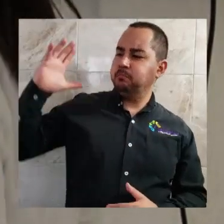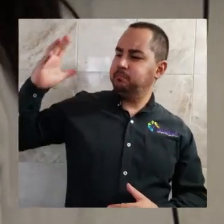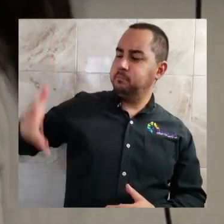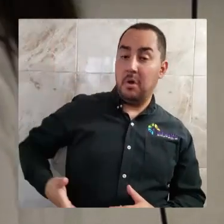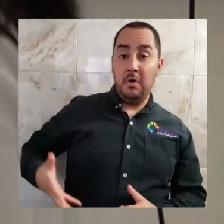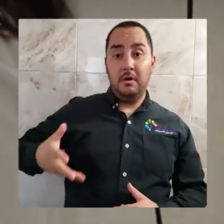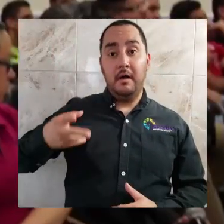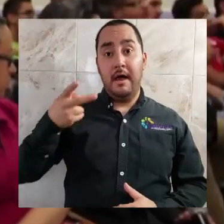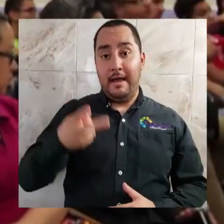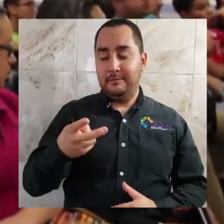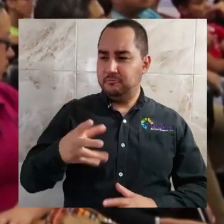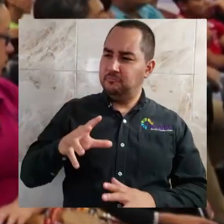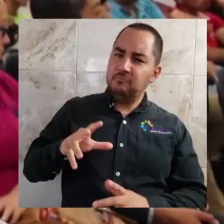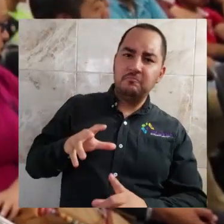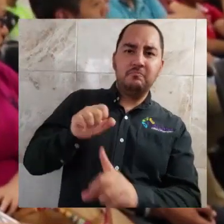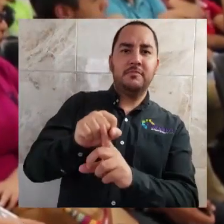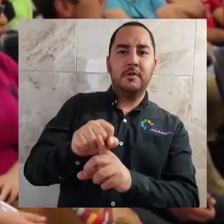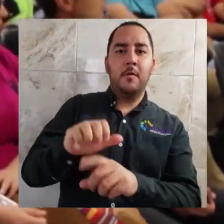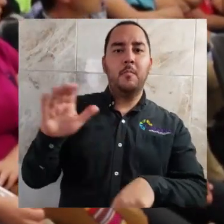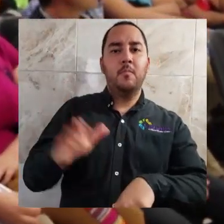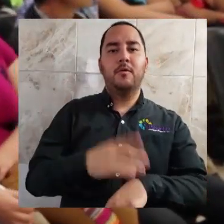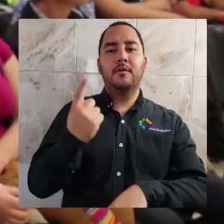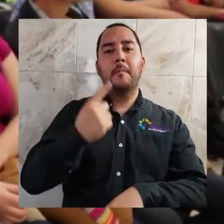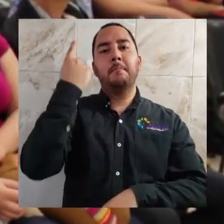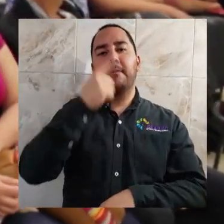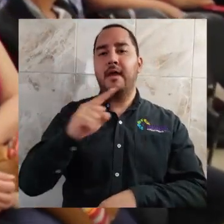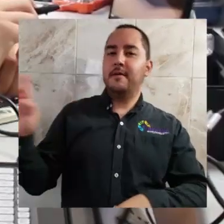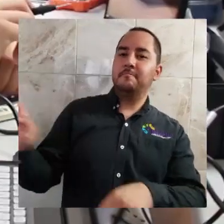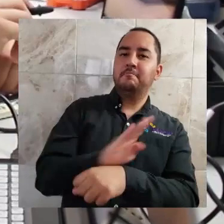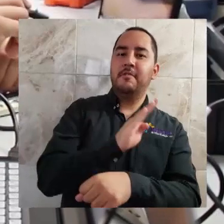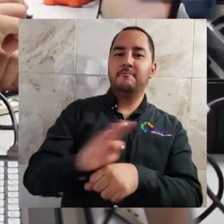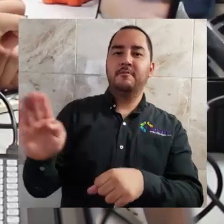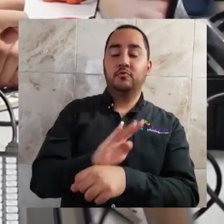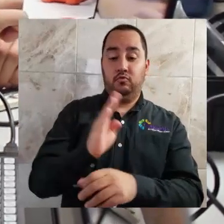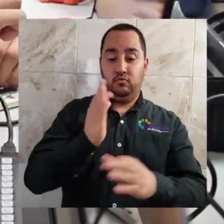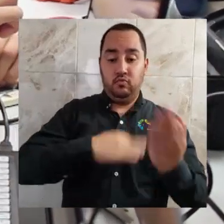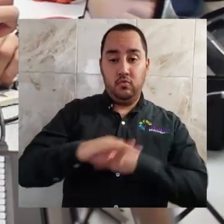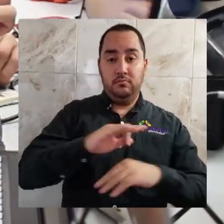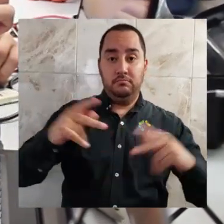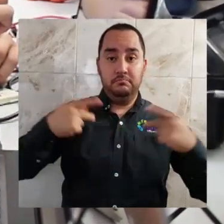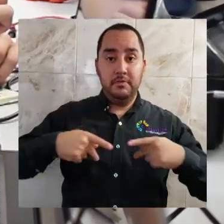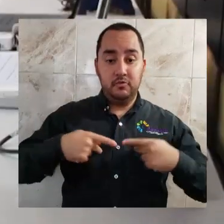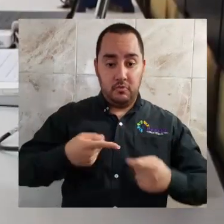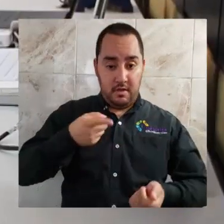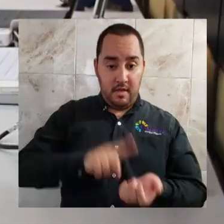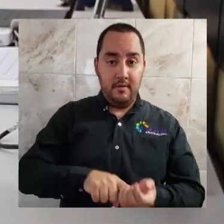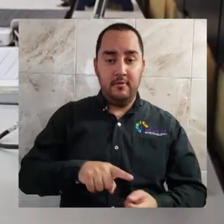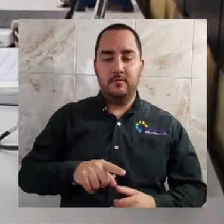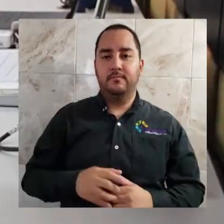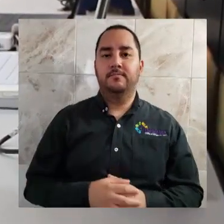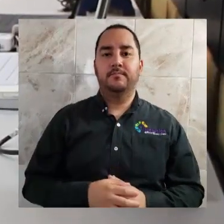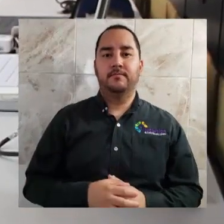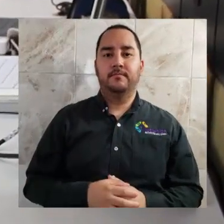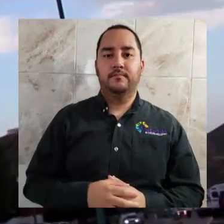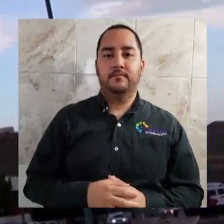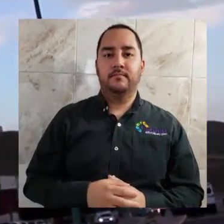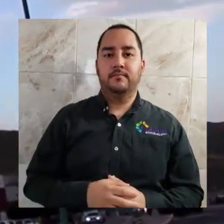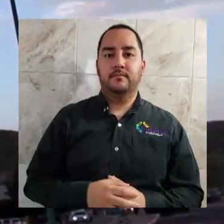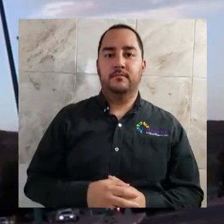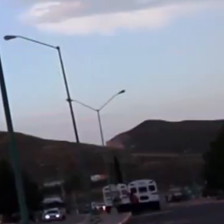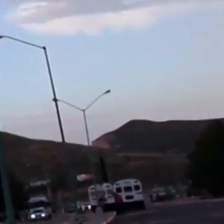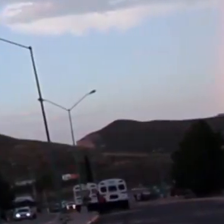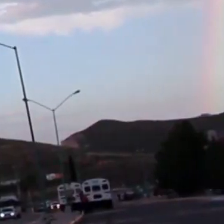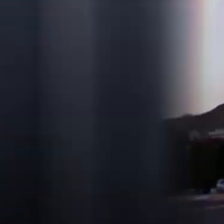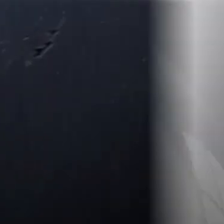se enorgullece de este logro, pues es en beneficio de todas las personas que formamos parte de Él.